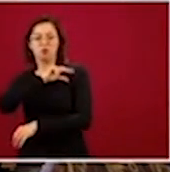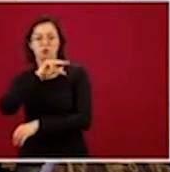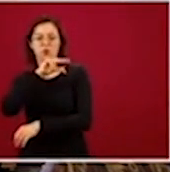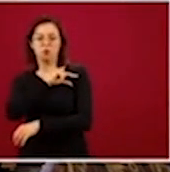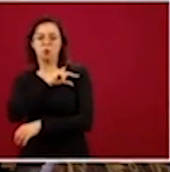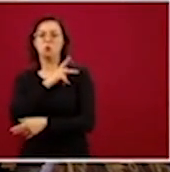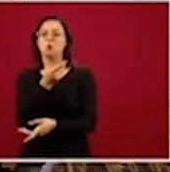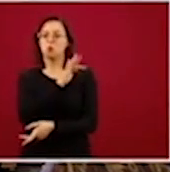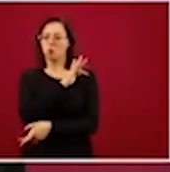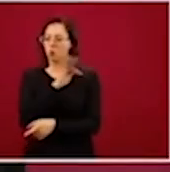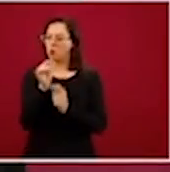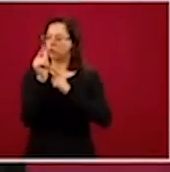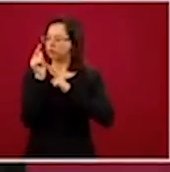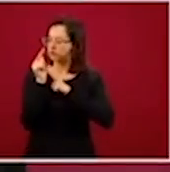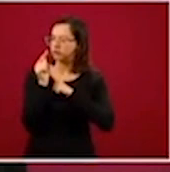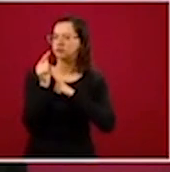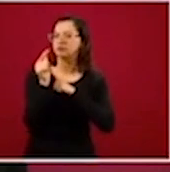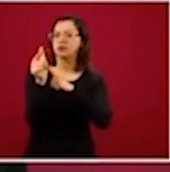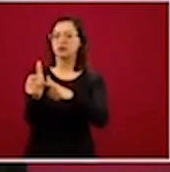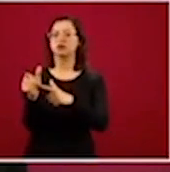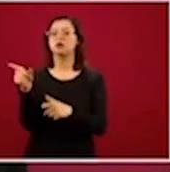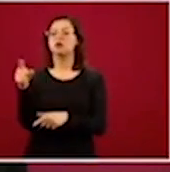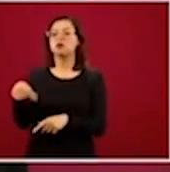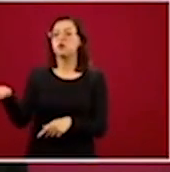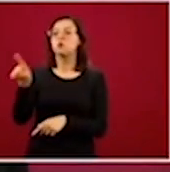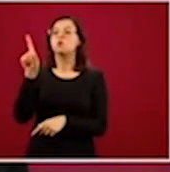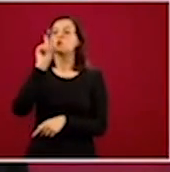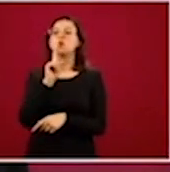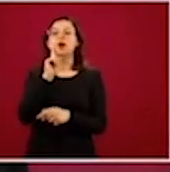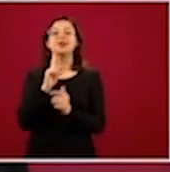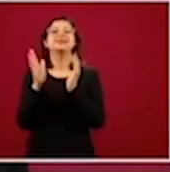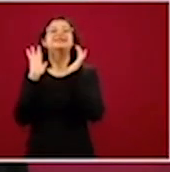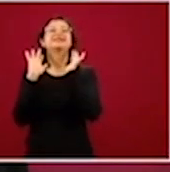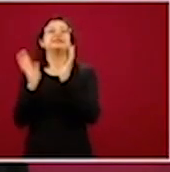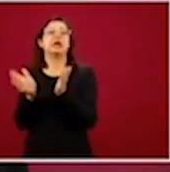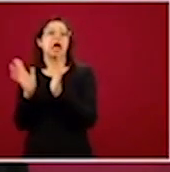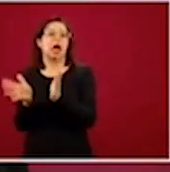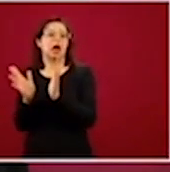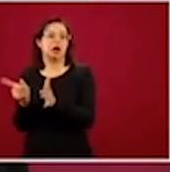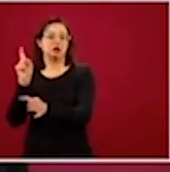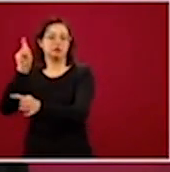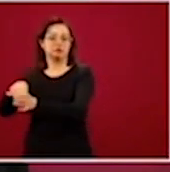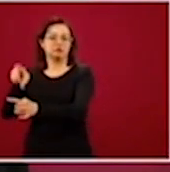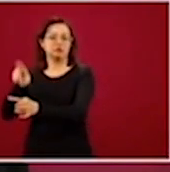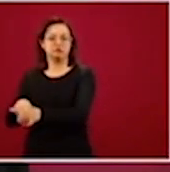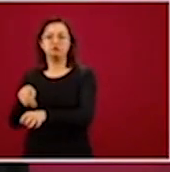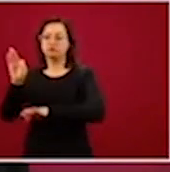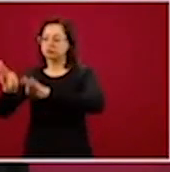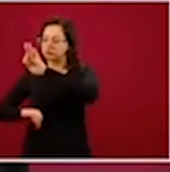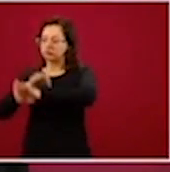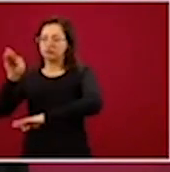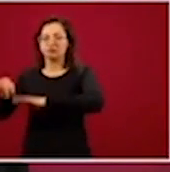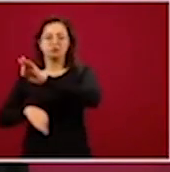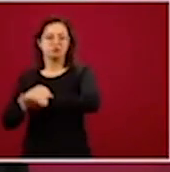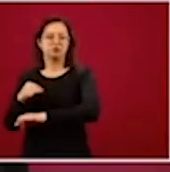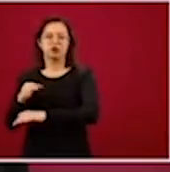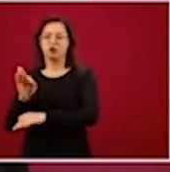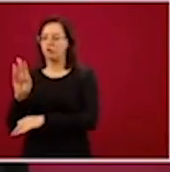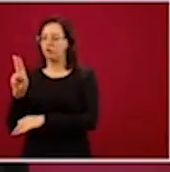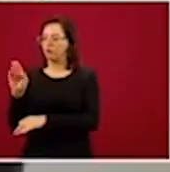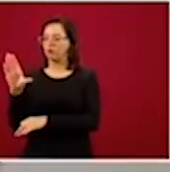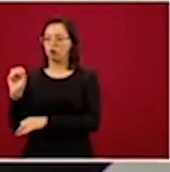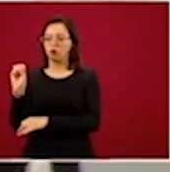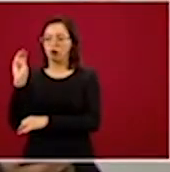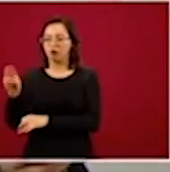continuidad al tratamiento de las mujeres que ya están en tratamiento, en FUCA. No se